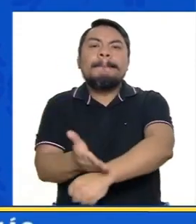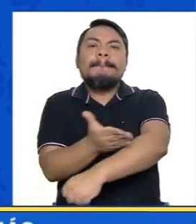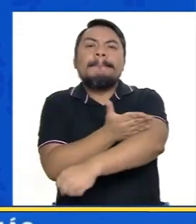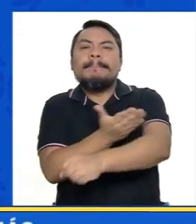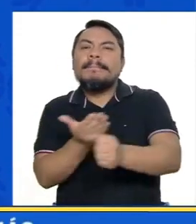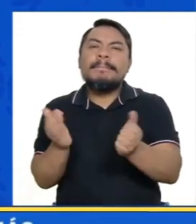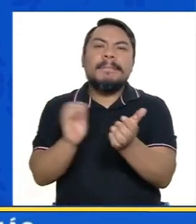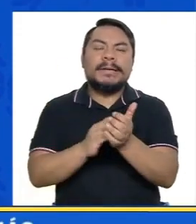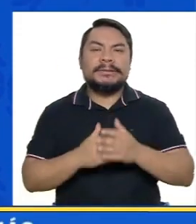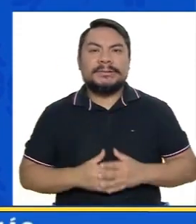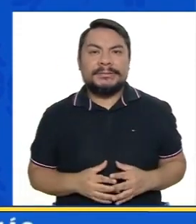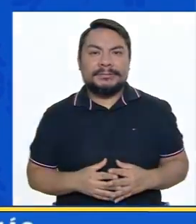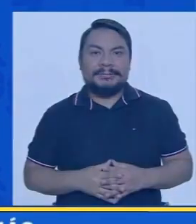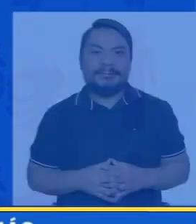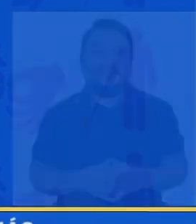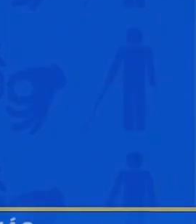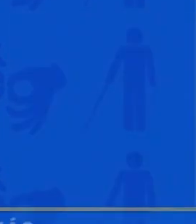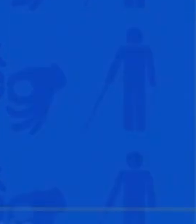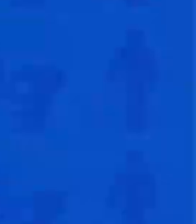mejorar todavía más.